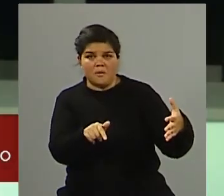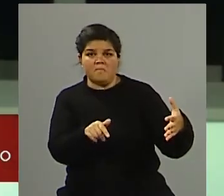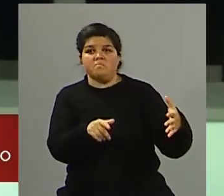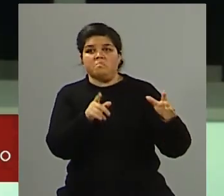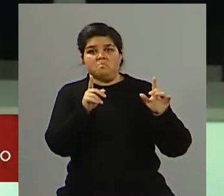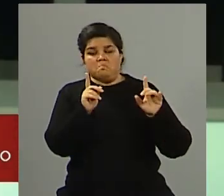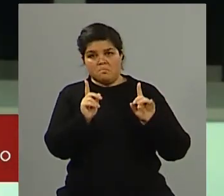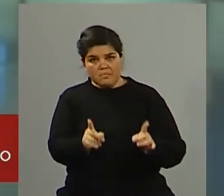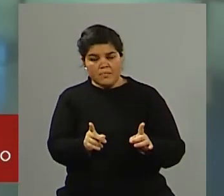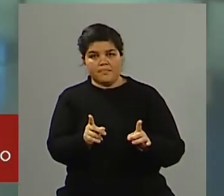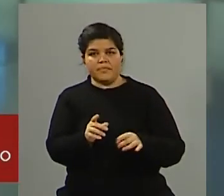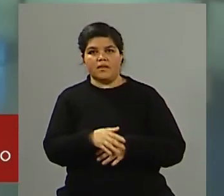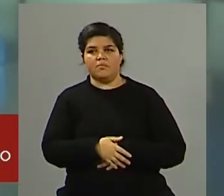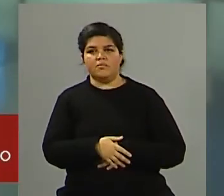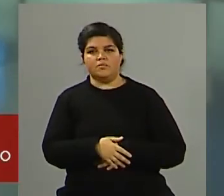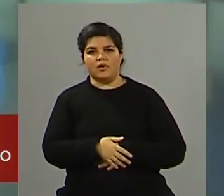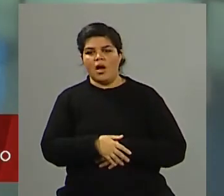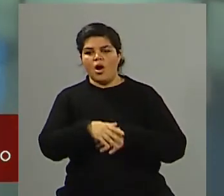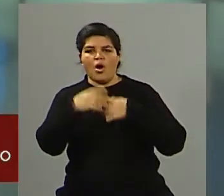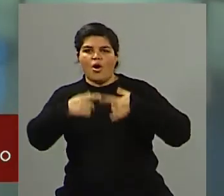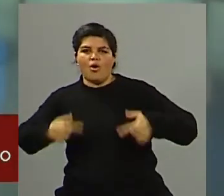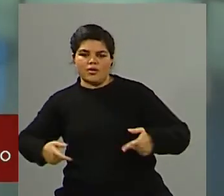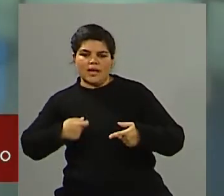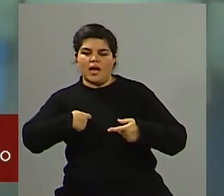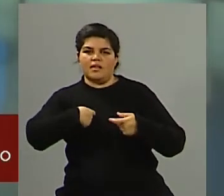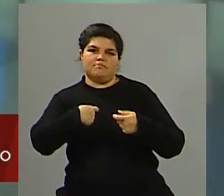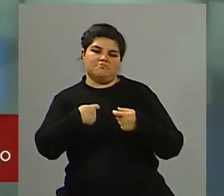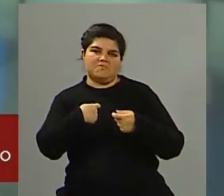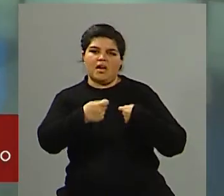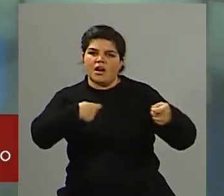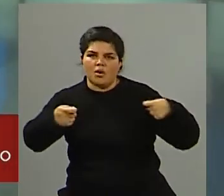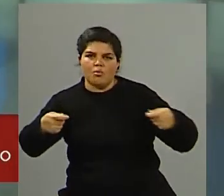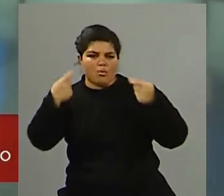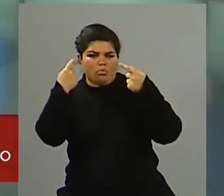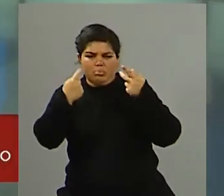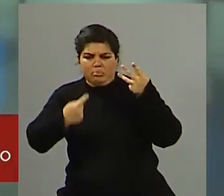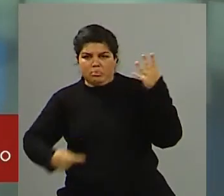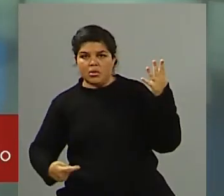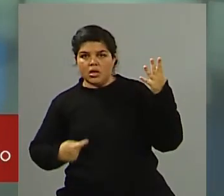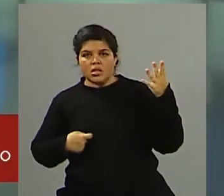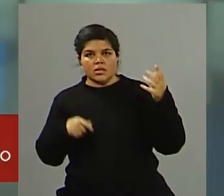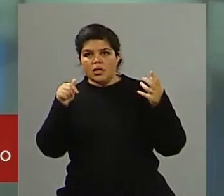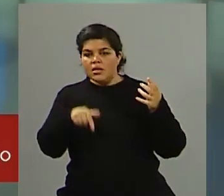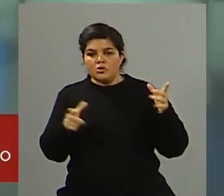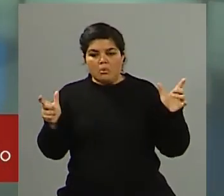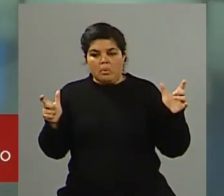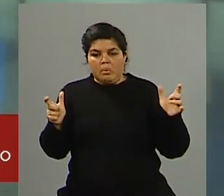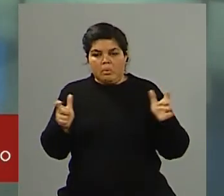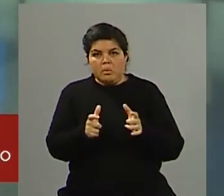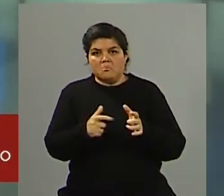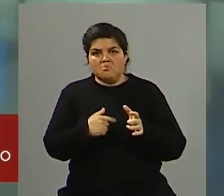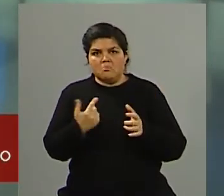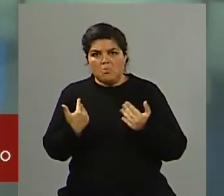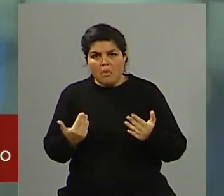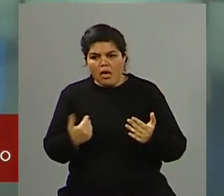sobre todo en el tema de asignación de recursos y de priorización de recursos. Entendemos que no es fundamental y que puede achicarse. Bueno, nos enteramos también